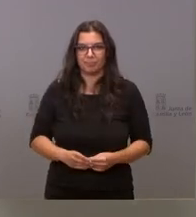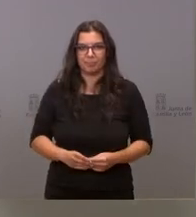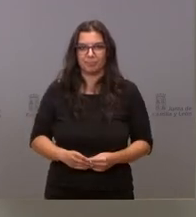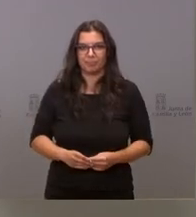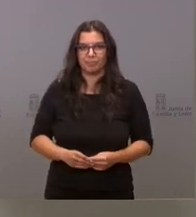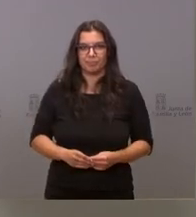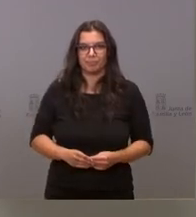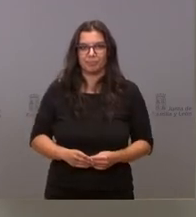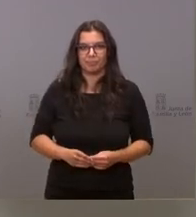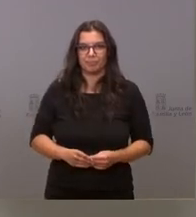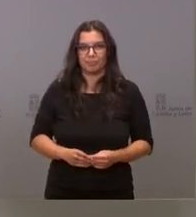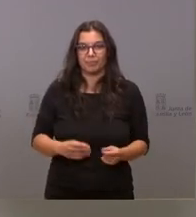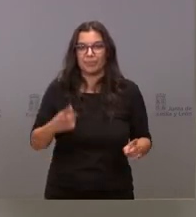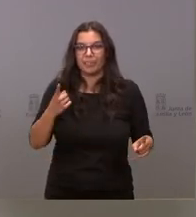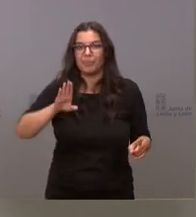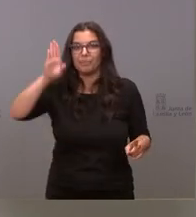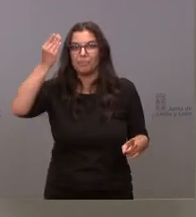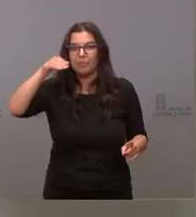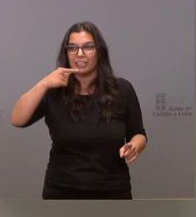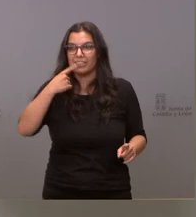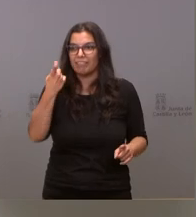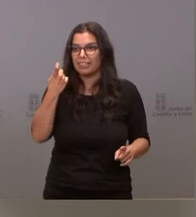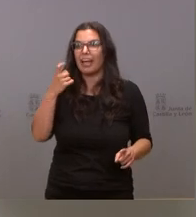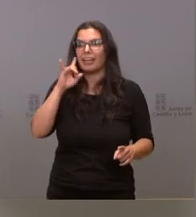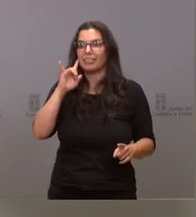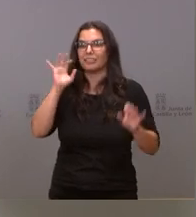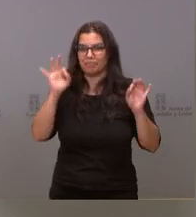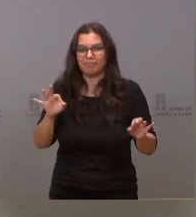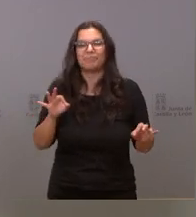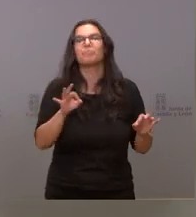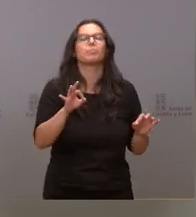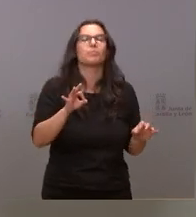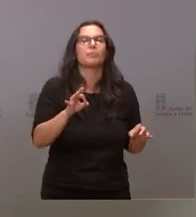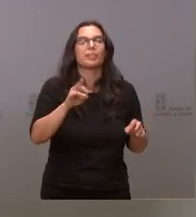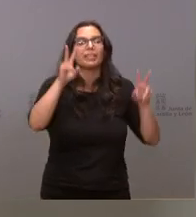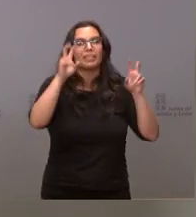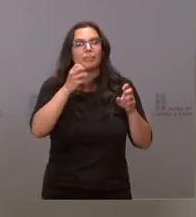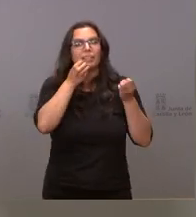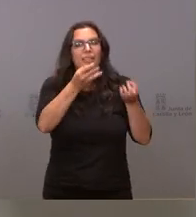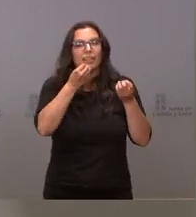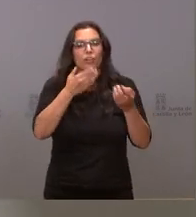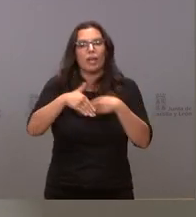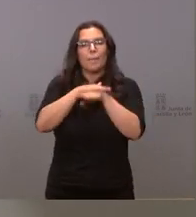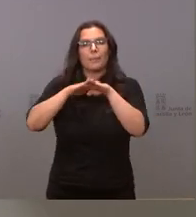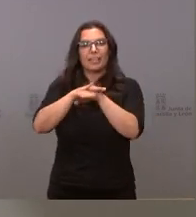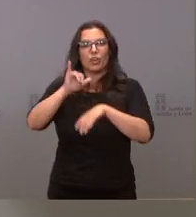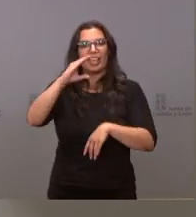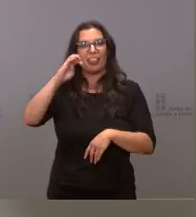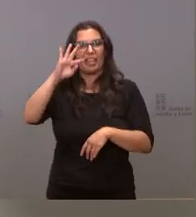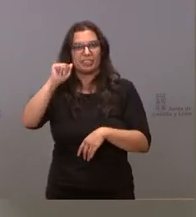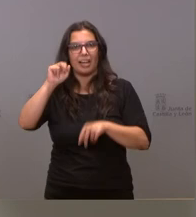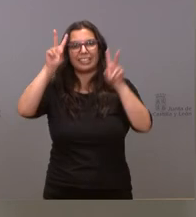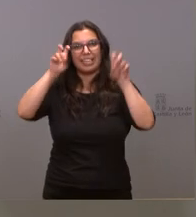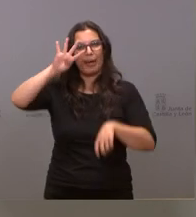faltaría más pero enciendan el micrófono si le tengo encendido vale es sobre unas declaraciones del ministro y Z volviendo al tema de